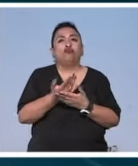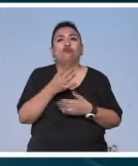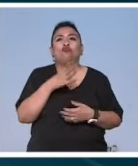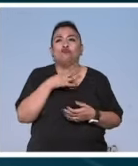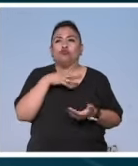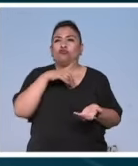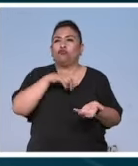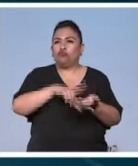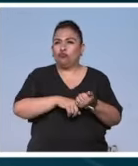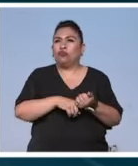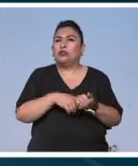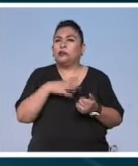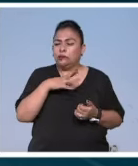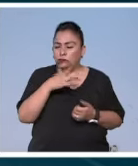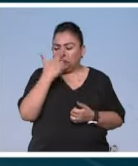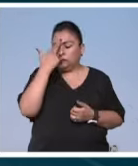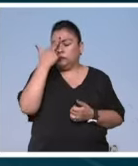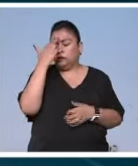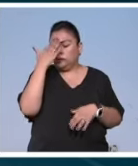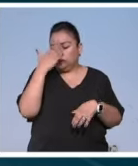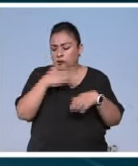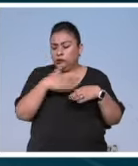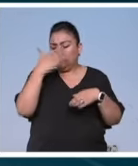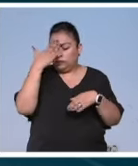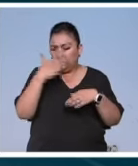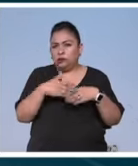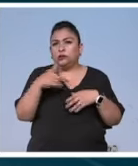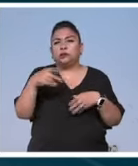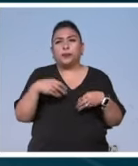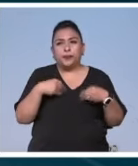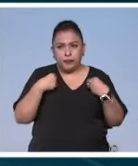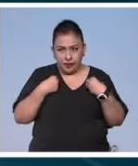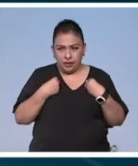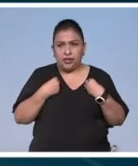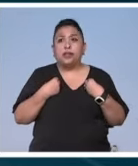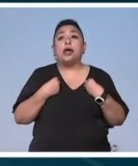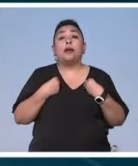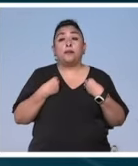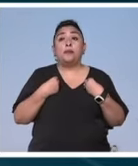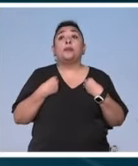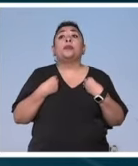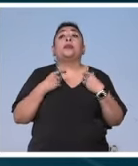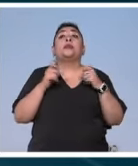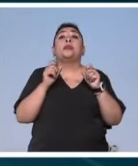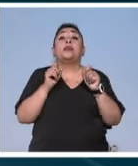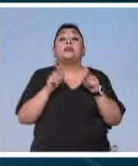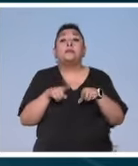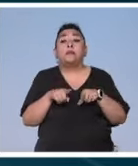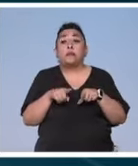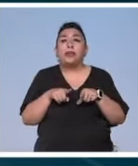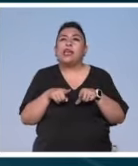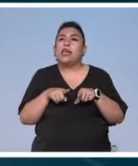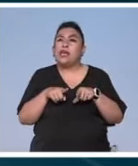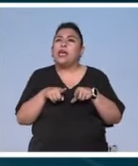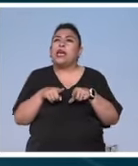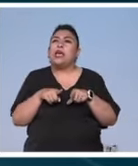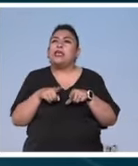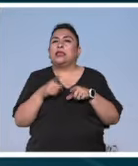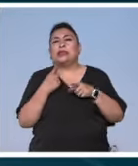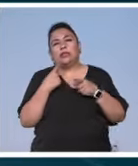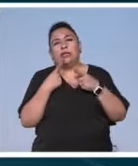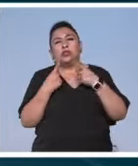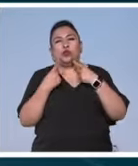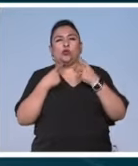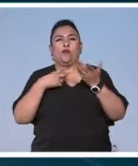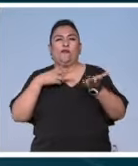consigo muchos recuerdos muchos recuerdos de su vida y también una como una discusión